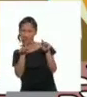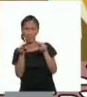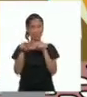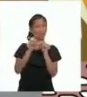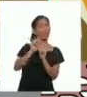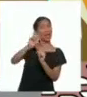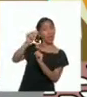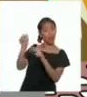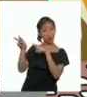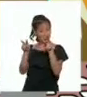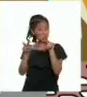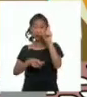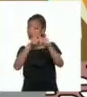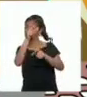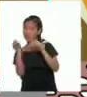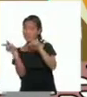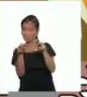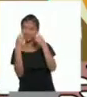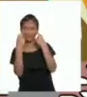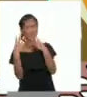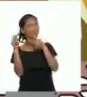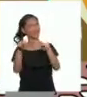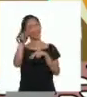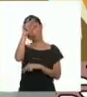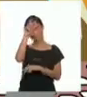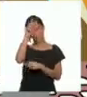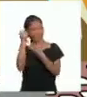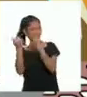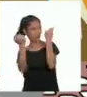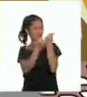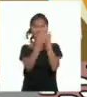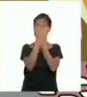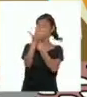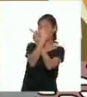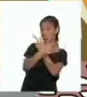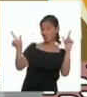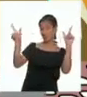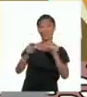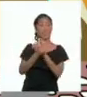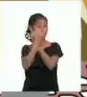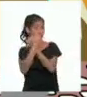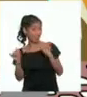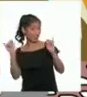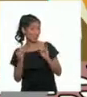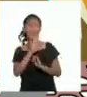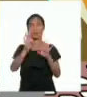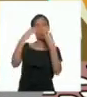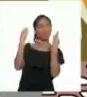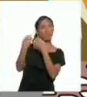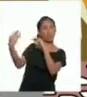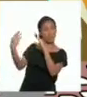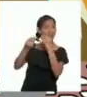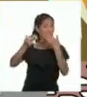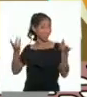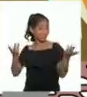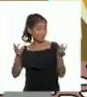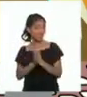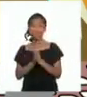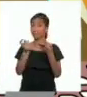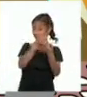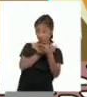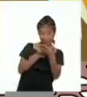identificar a otros grandes personajes que hicieron que nuestro país sea libre e independiente conversen con sus familias sobre ellos